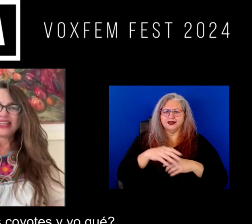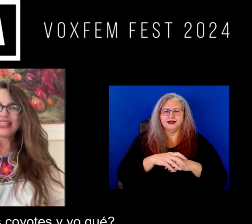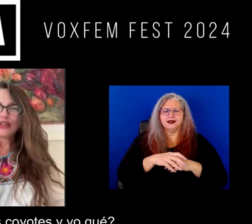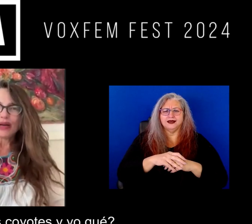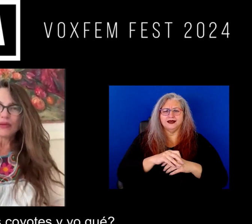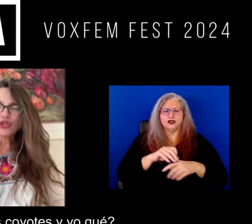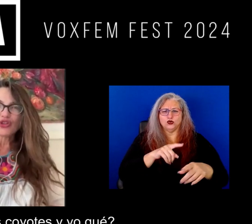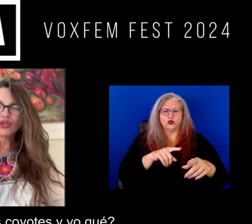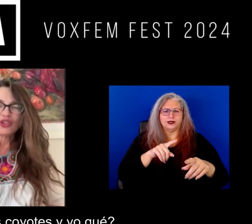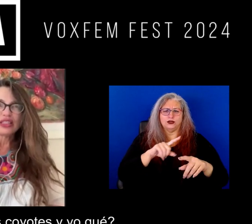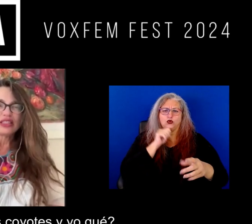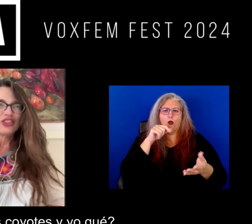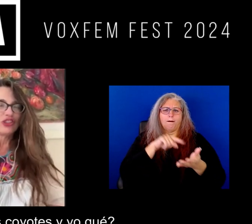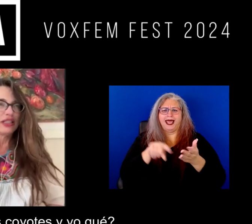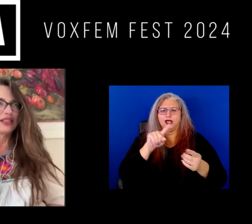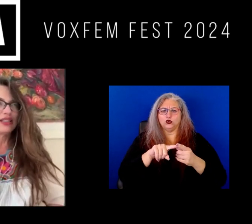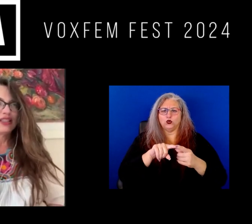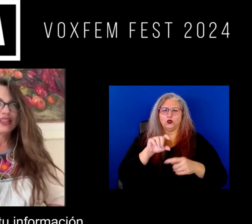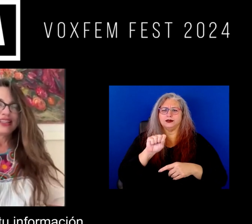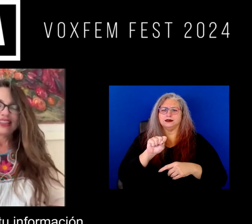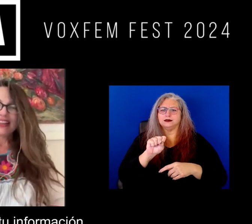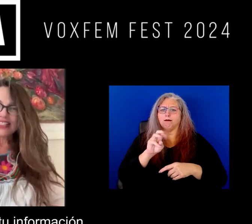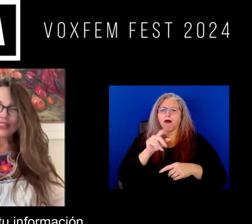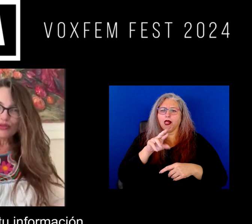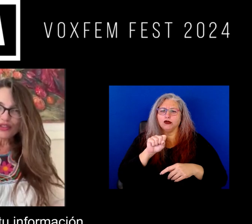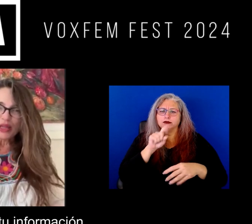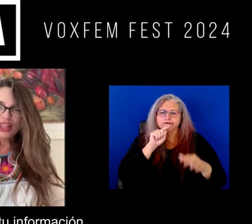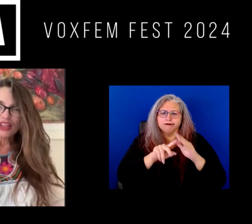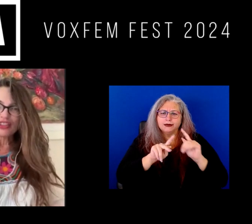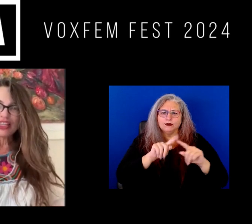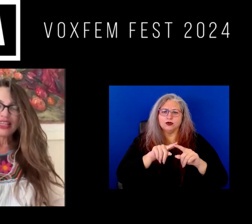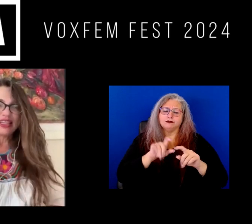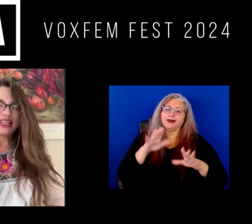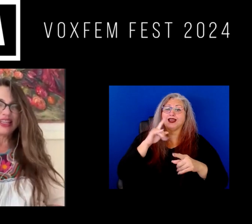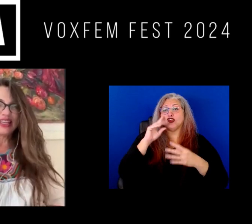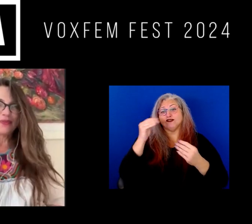pues ya no pagamos coyotes y yo, ¿qué? Gracias a tu información